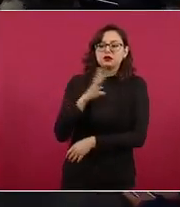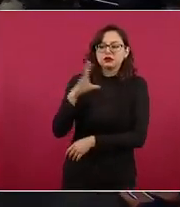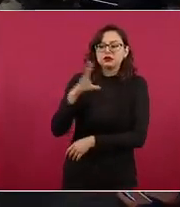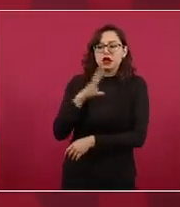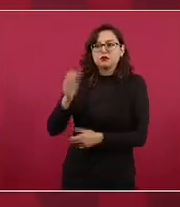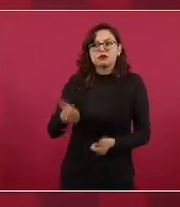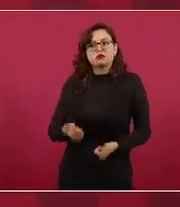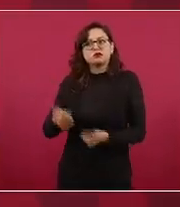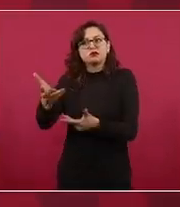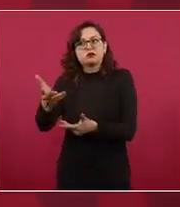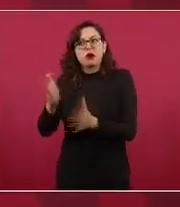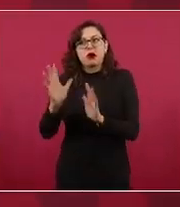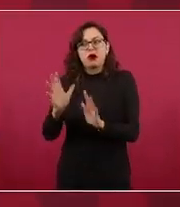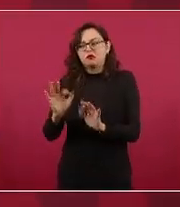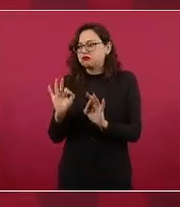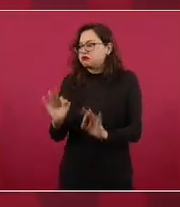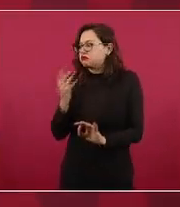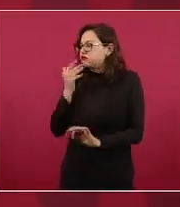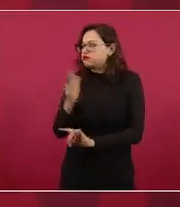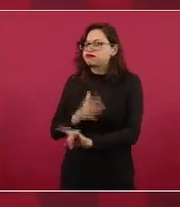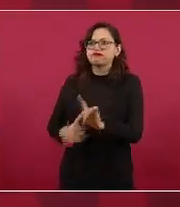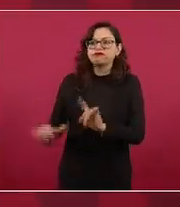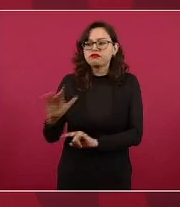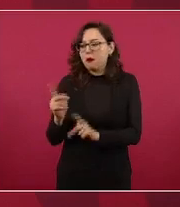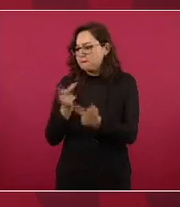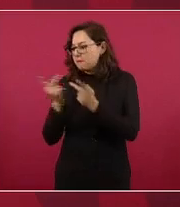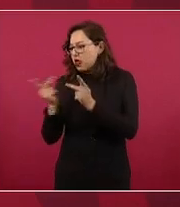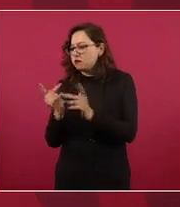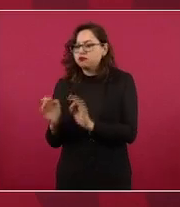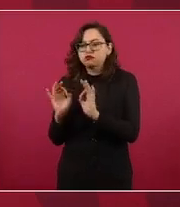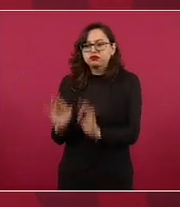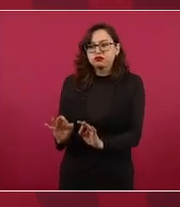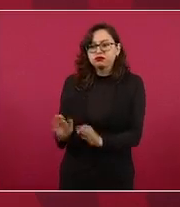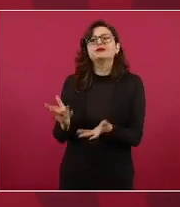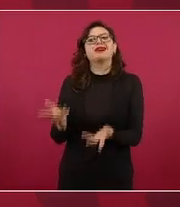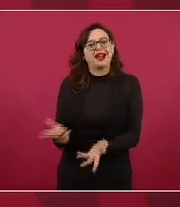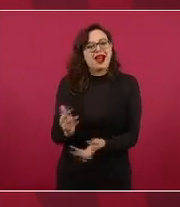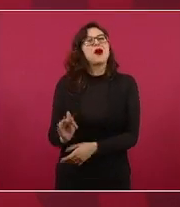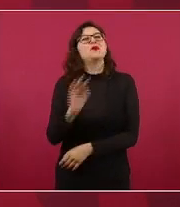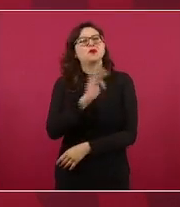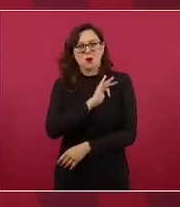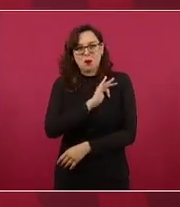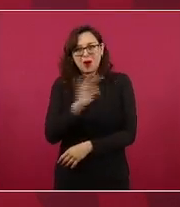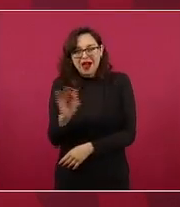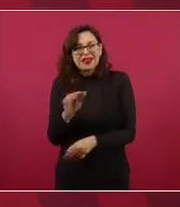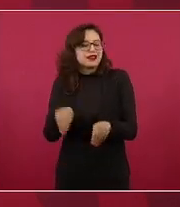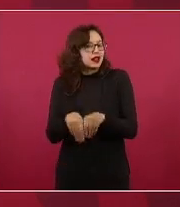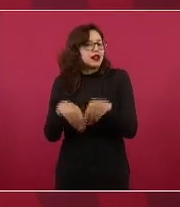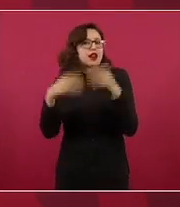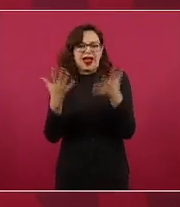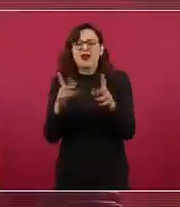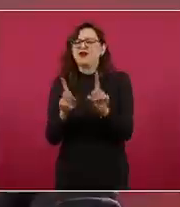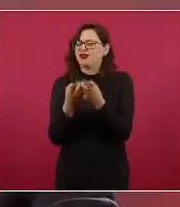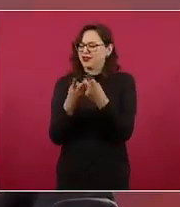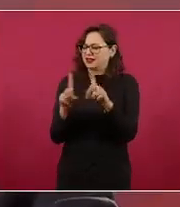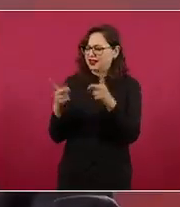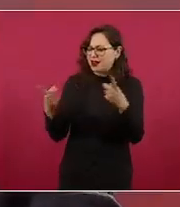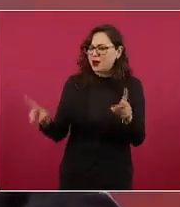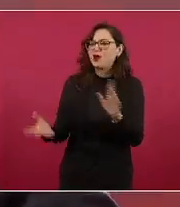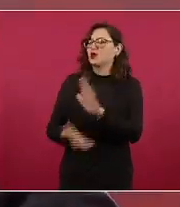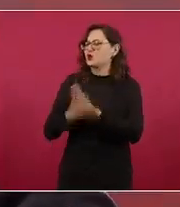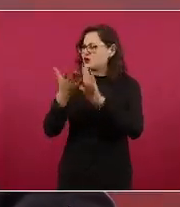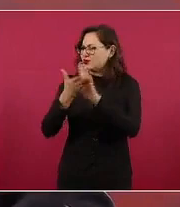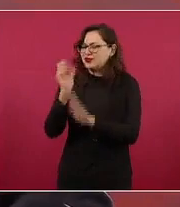pues es lo mismo que se tiene que hacer con todo el desarrollo nada más para